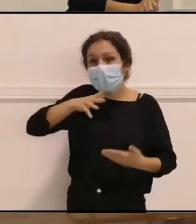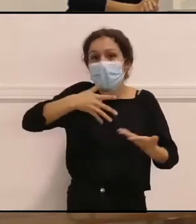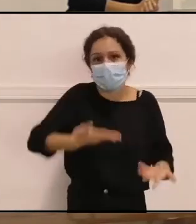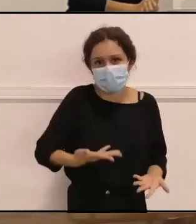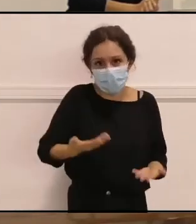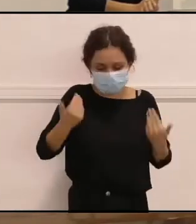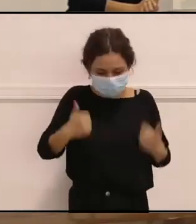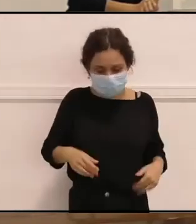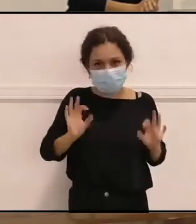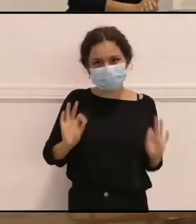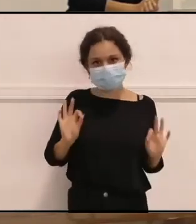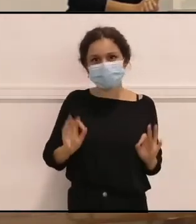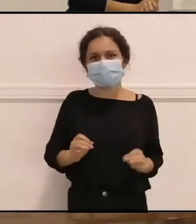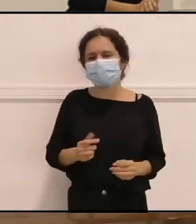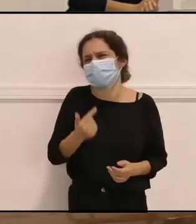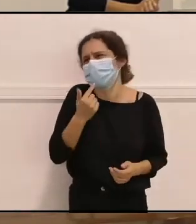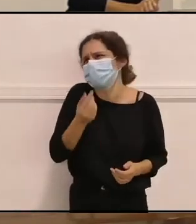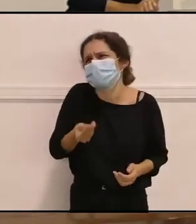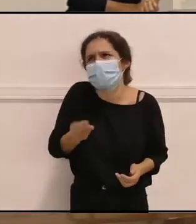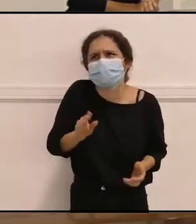Ay, Dios mío, ya no sé qué decir.